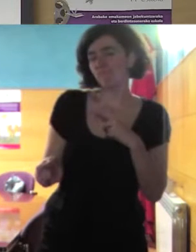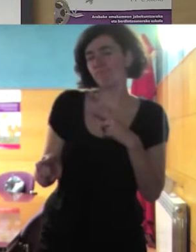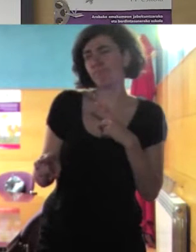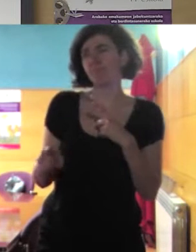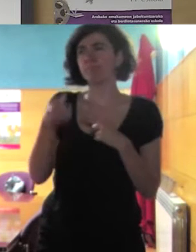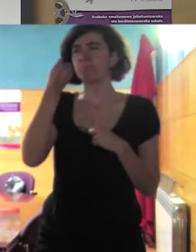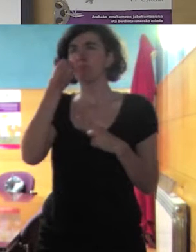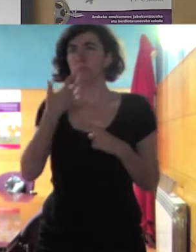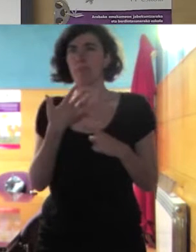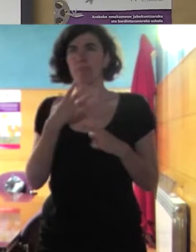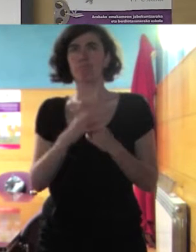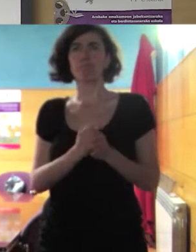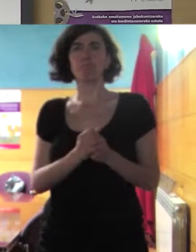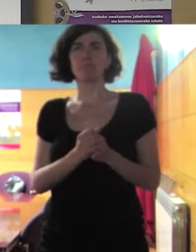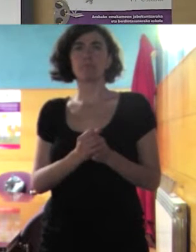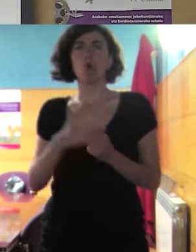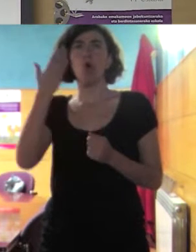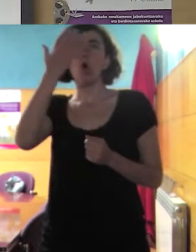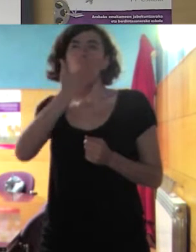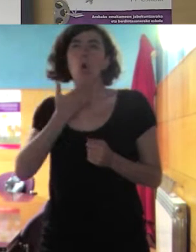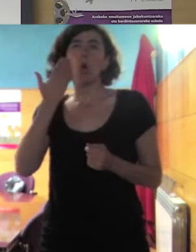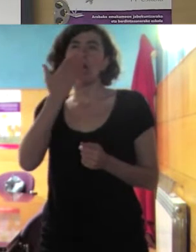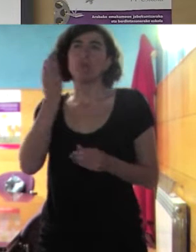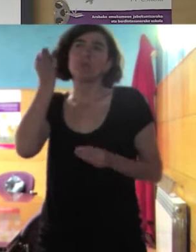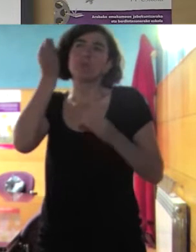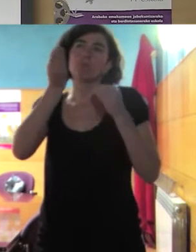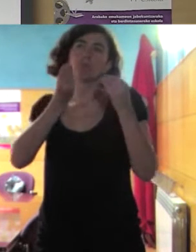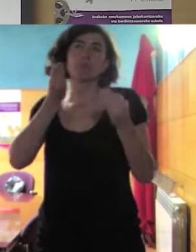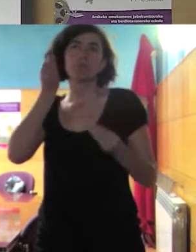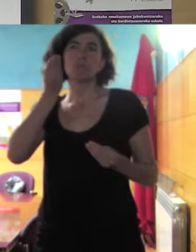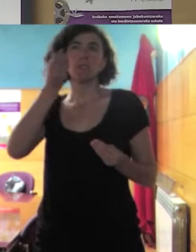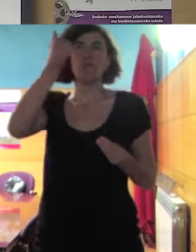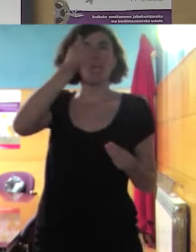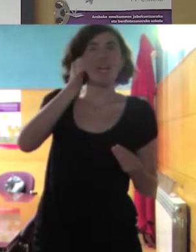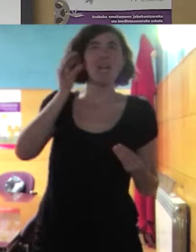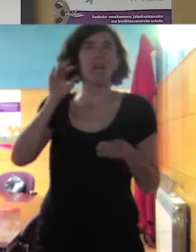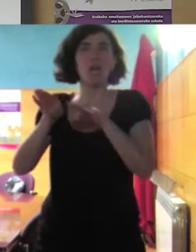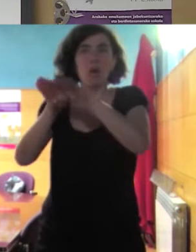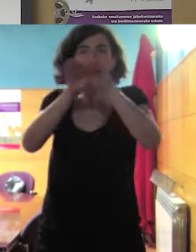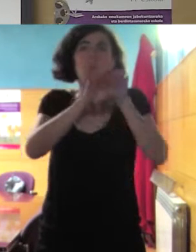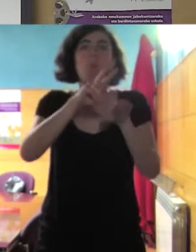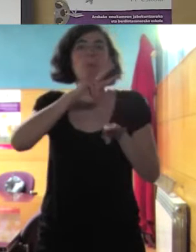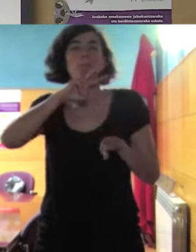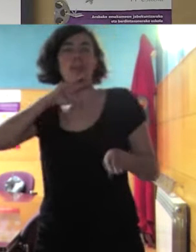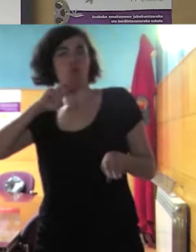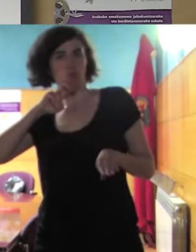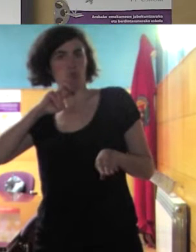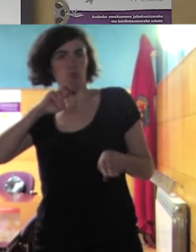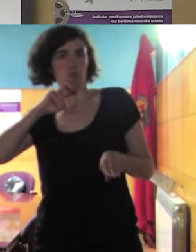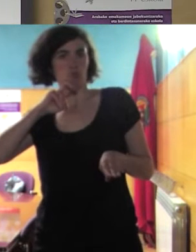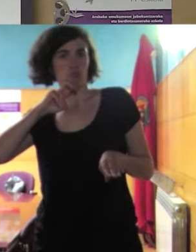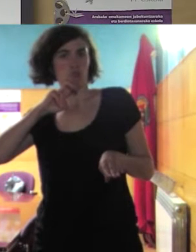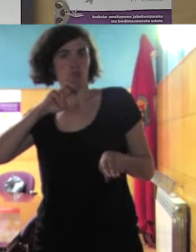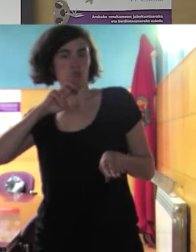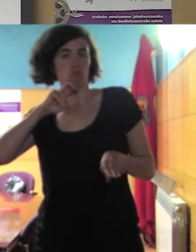porque en la escuela pensamos que la igualdad de género es un valor que las familias